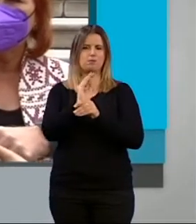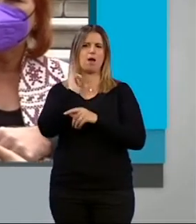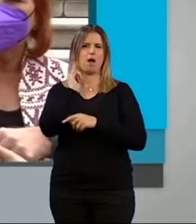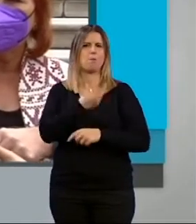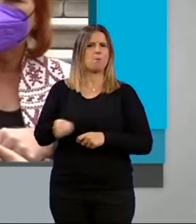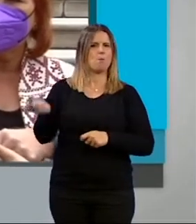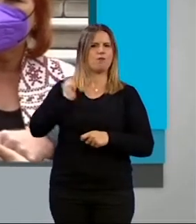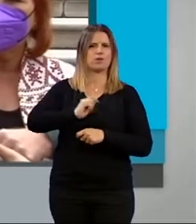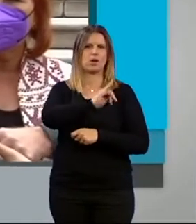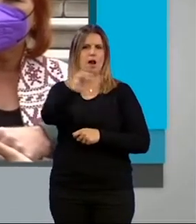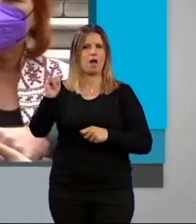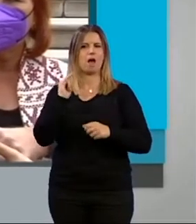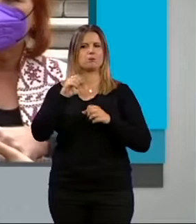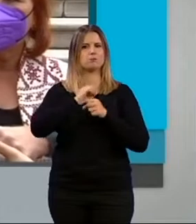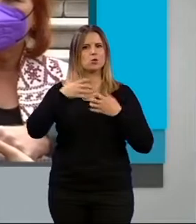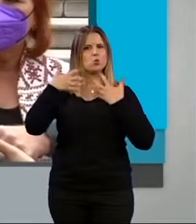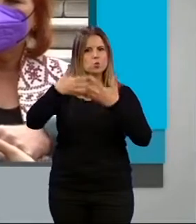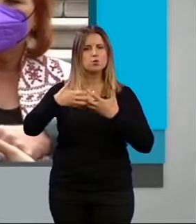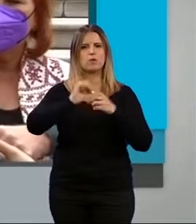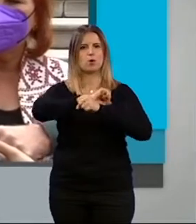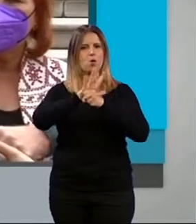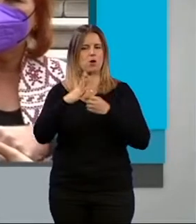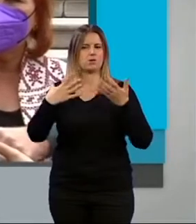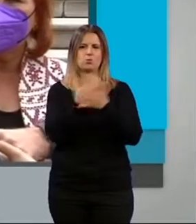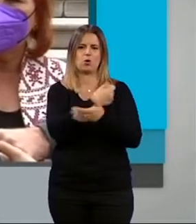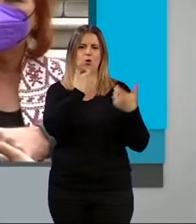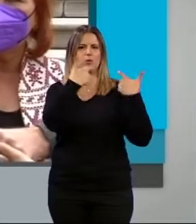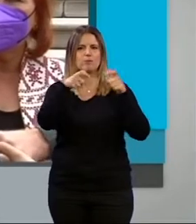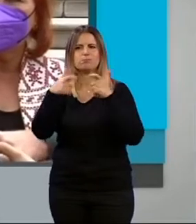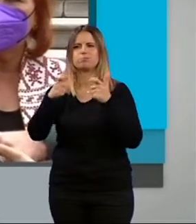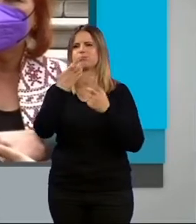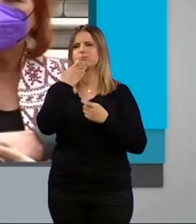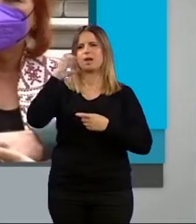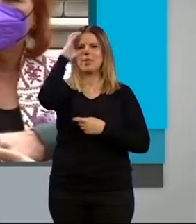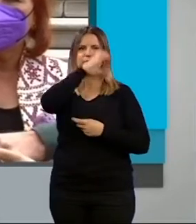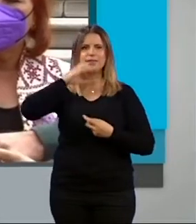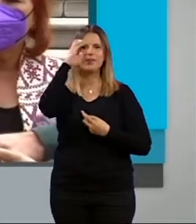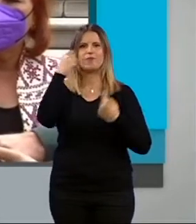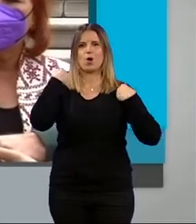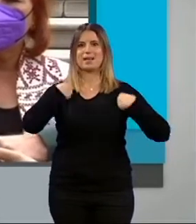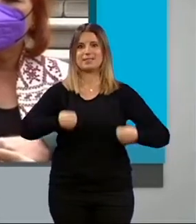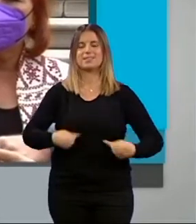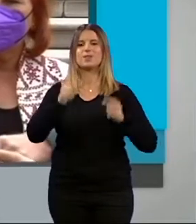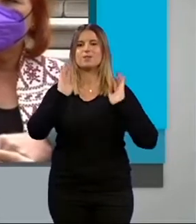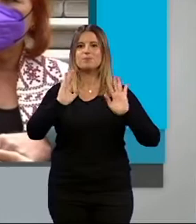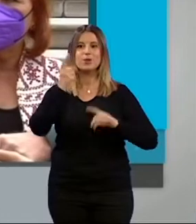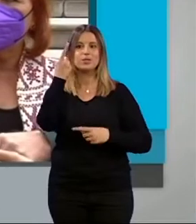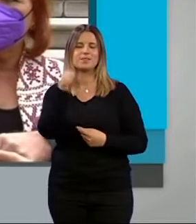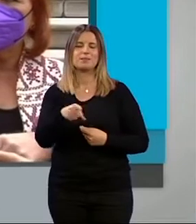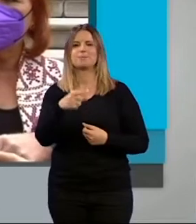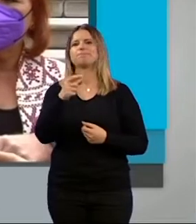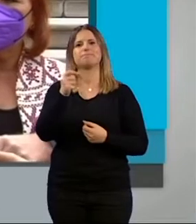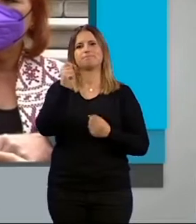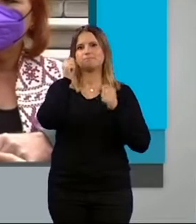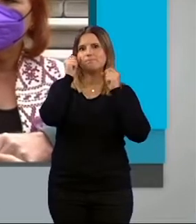que están ahí luchando contra la COVID-19 a todos los niveles científicos, sanitarios, pero también se muestra que